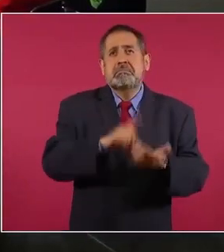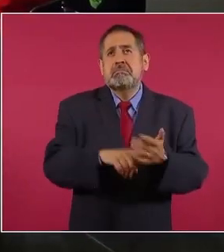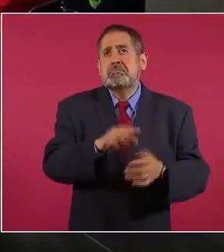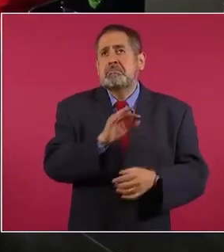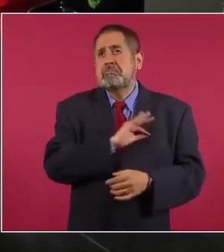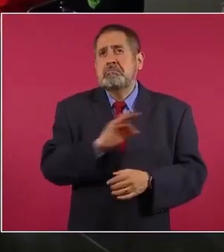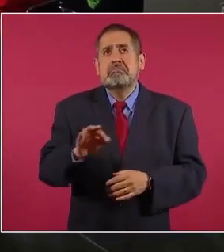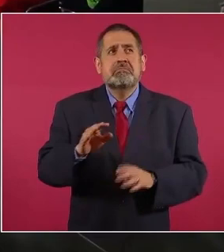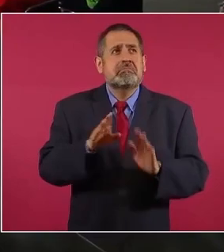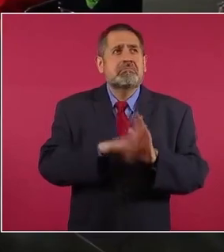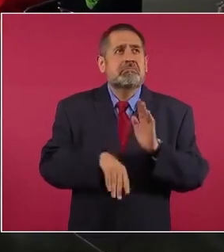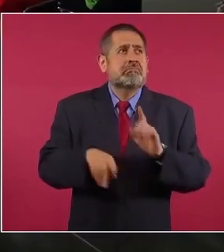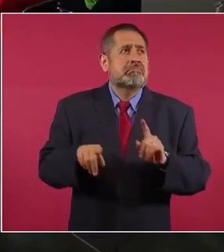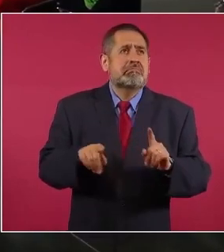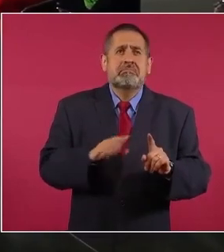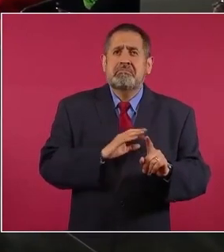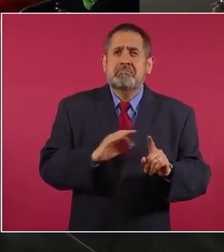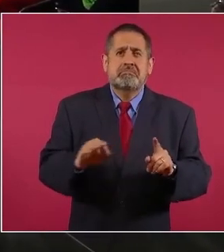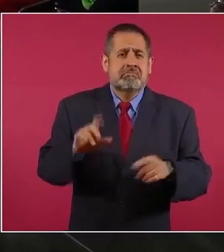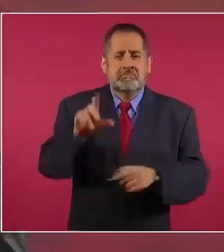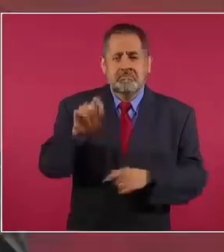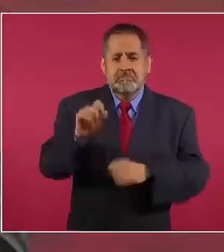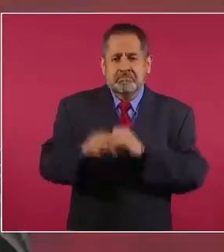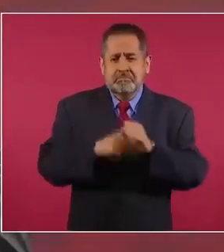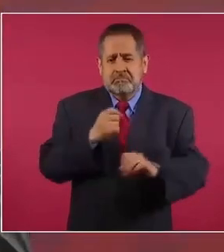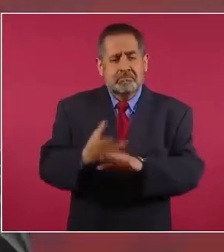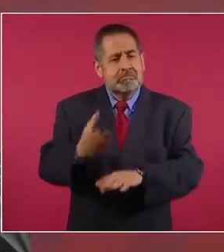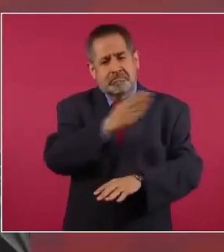qué sé yo 20 años